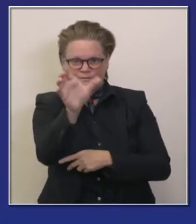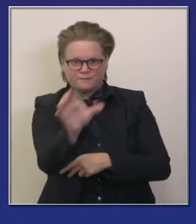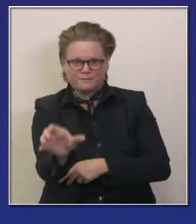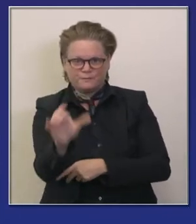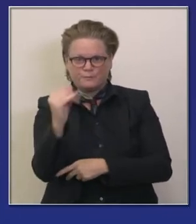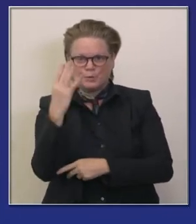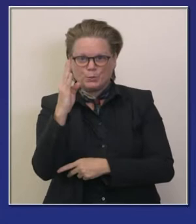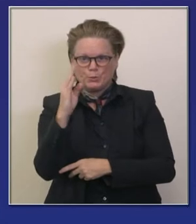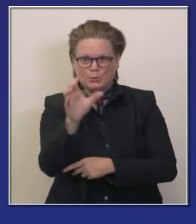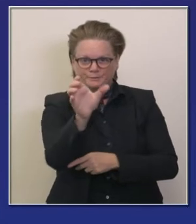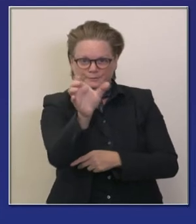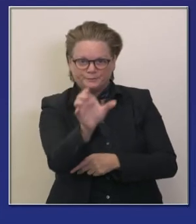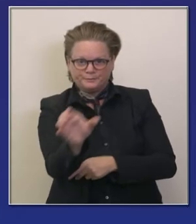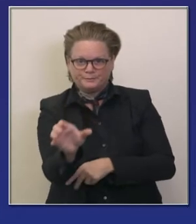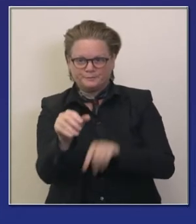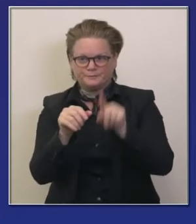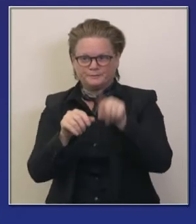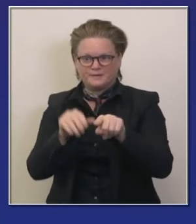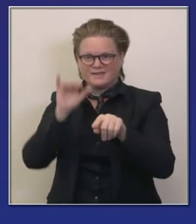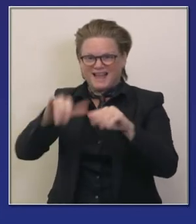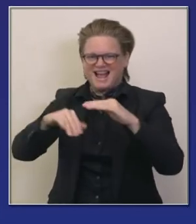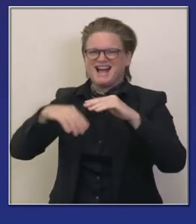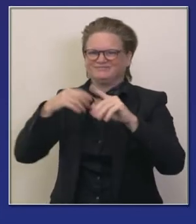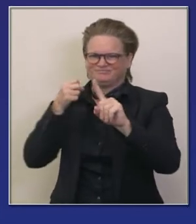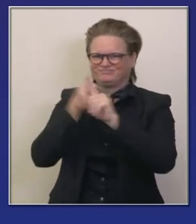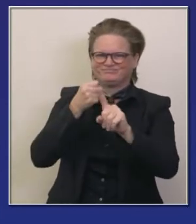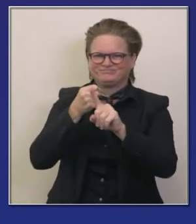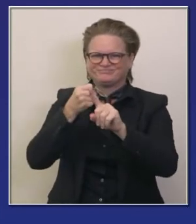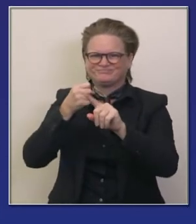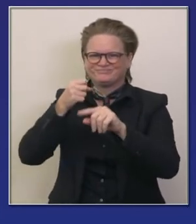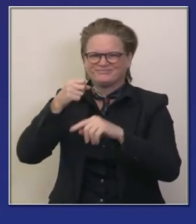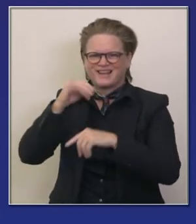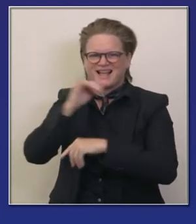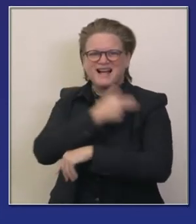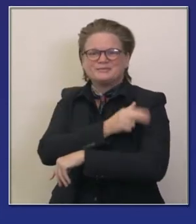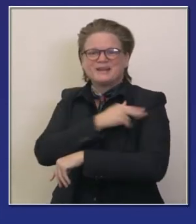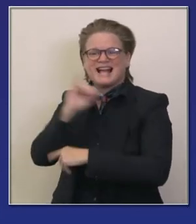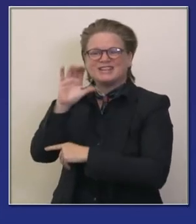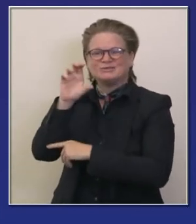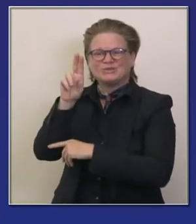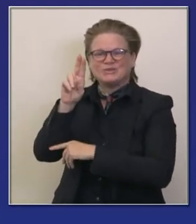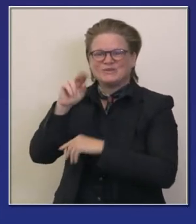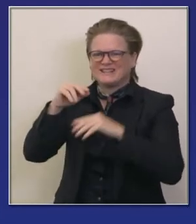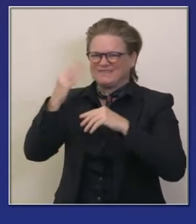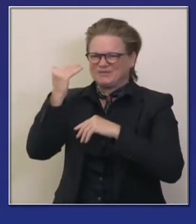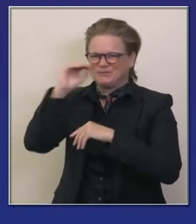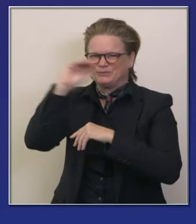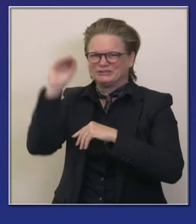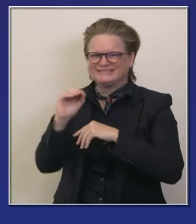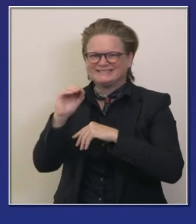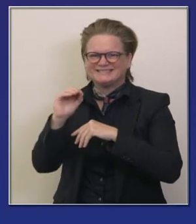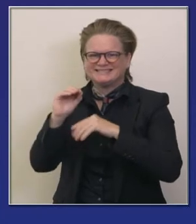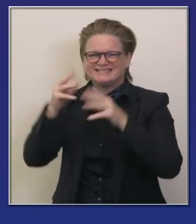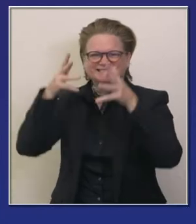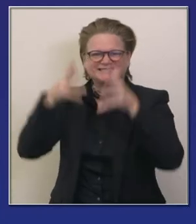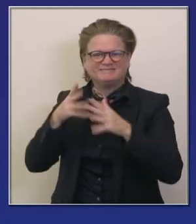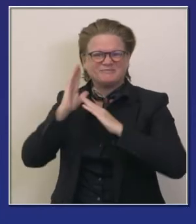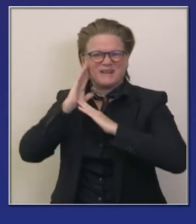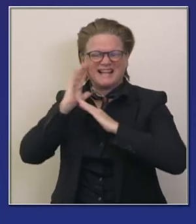regiones ahora están a menos del 15 por ciento de capacidad de acceso a unidades de cuidados intensivos